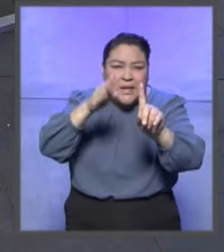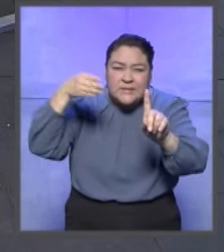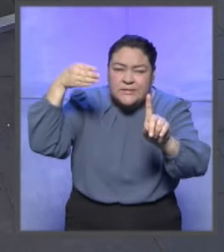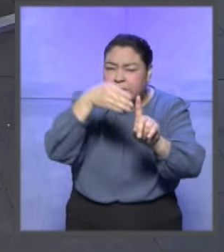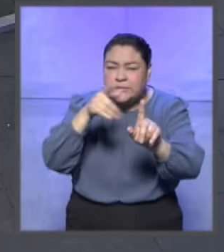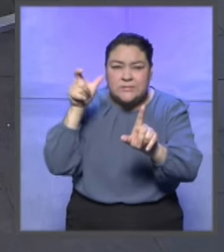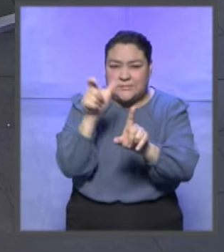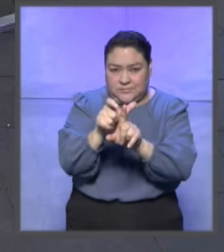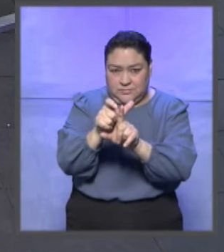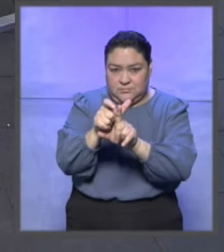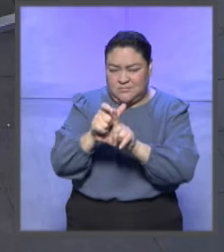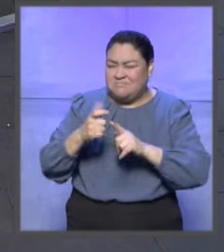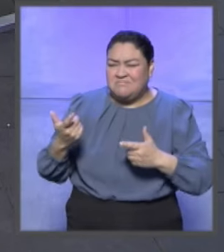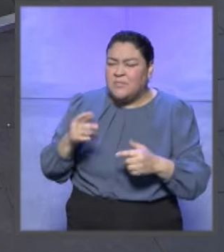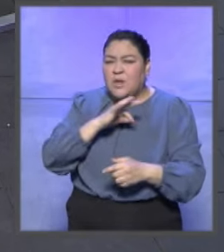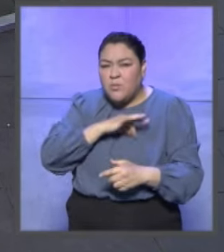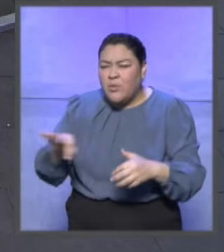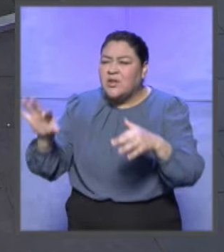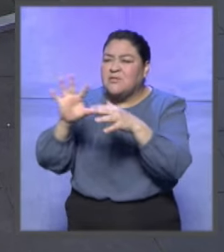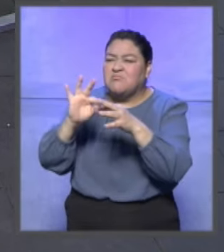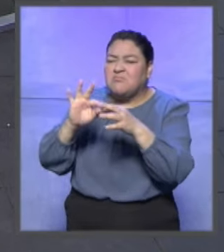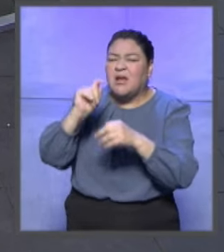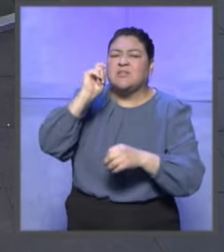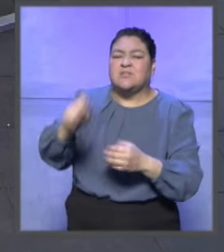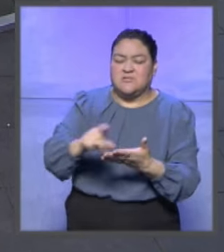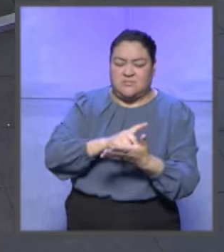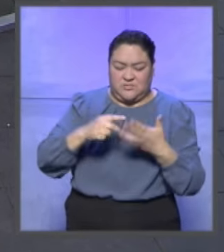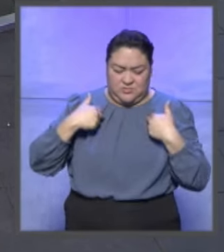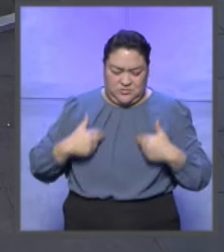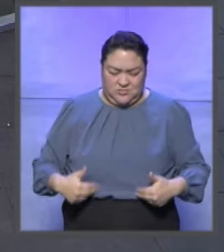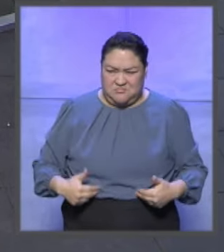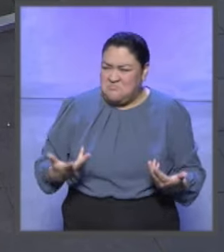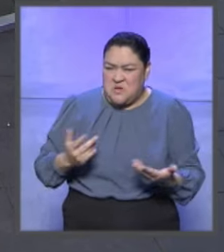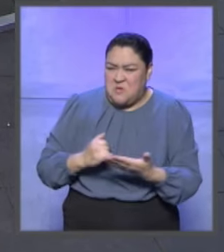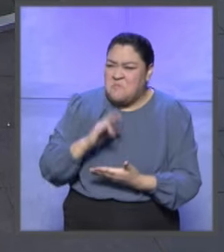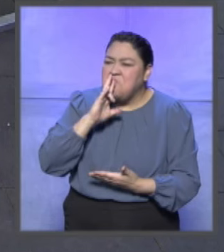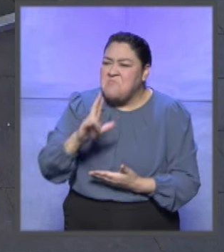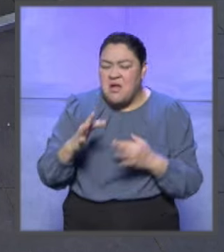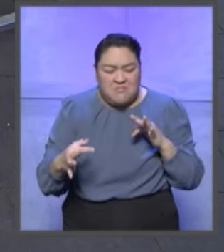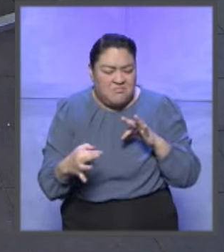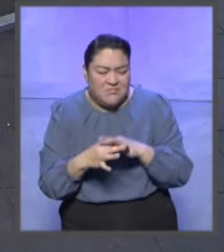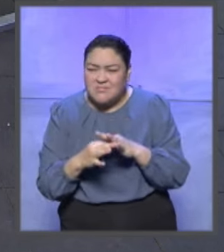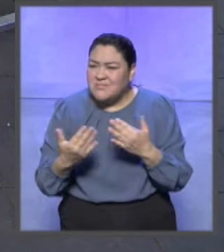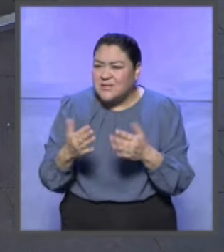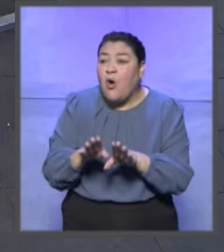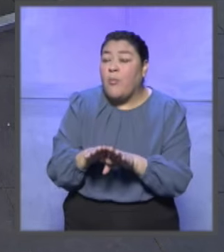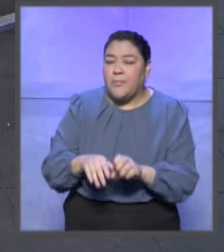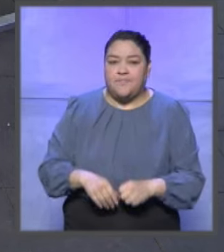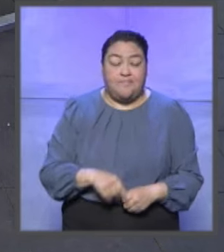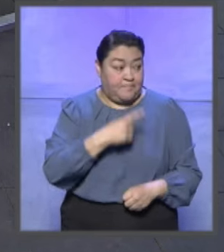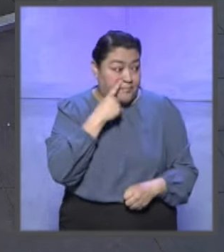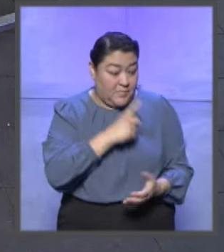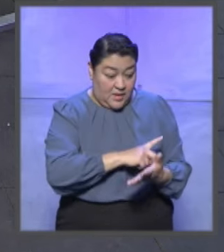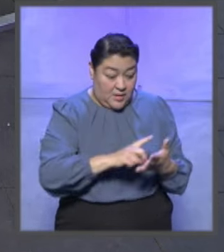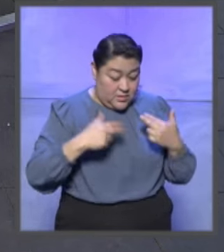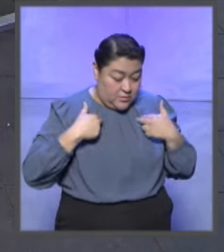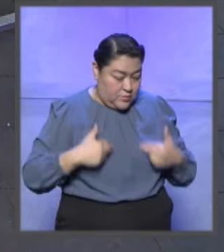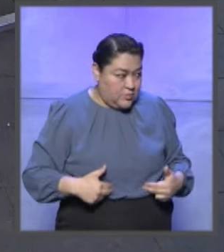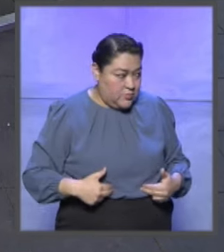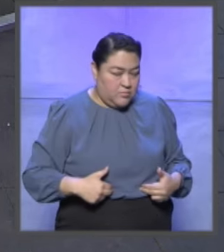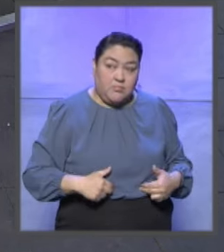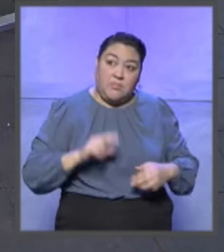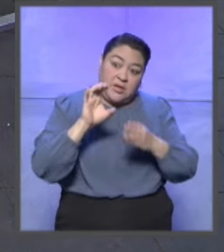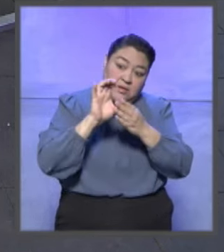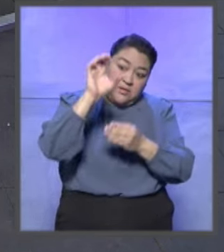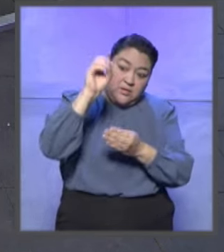¿Nos puedes explicar en concepto y en sentencia a qué te refieres? Claro. Bueno, el respeto por los derechos humanos es